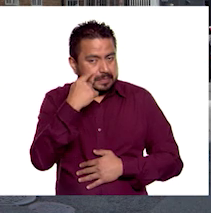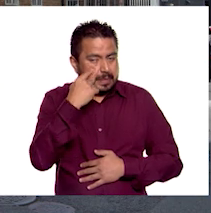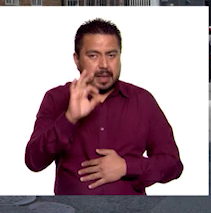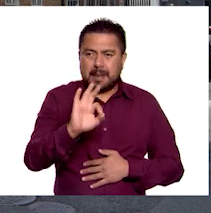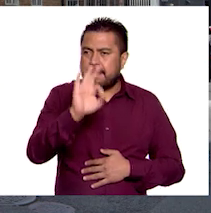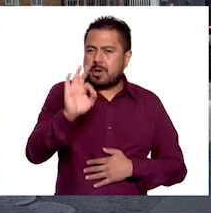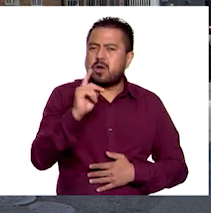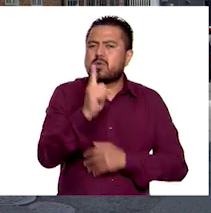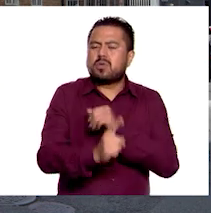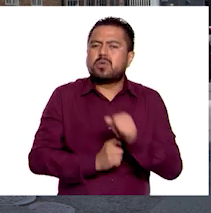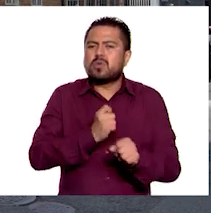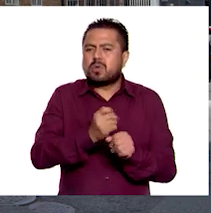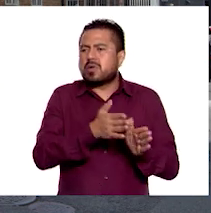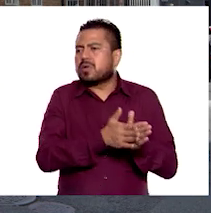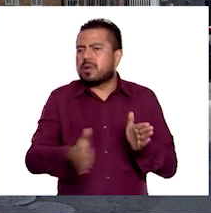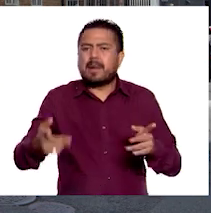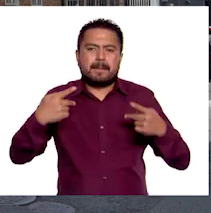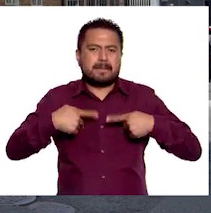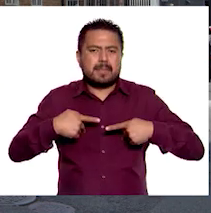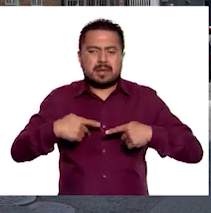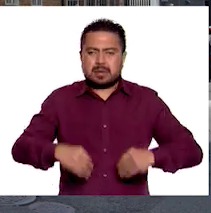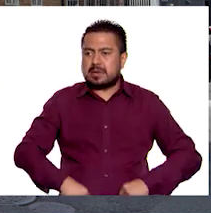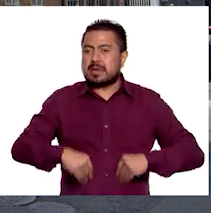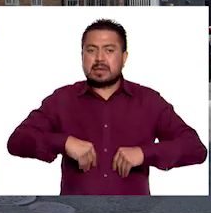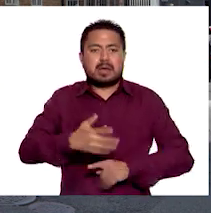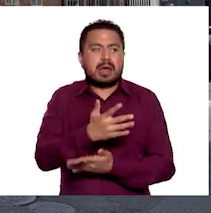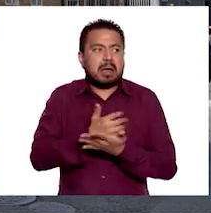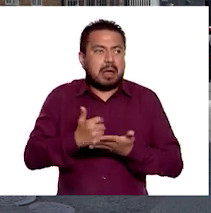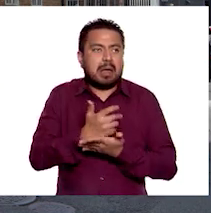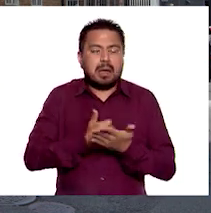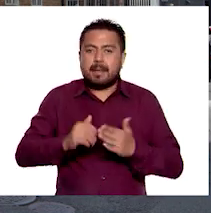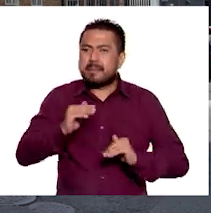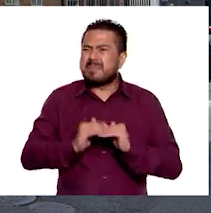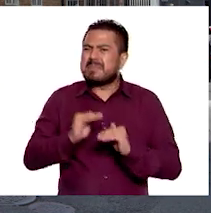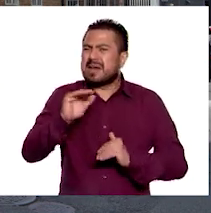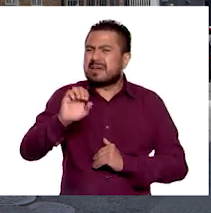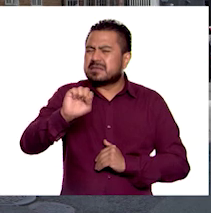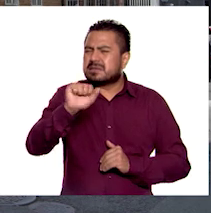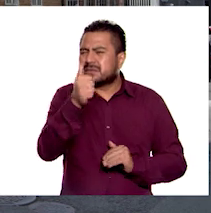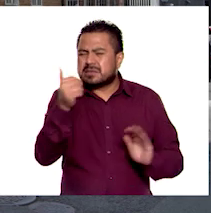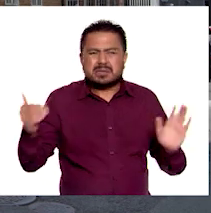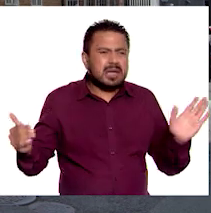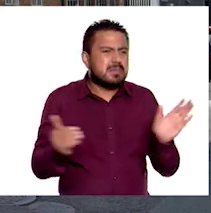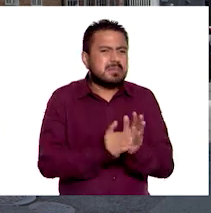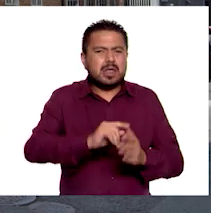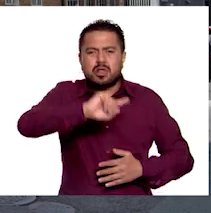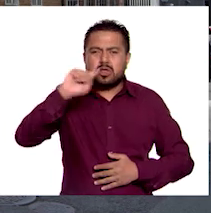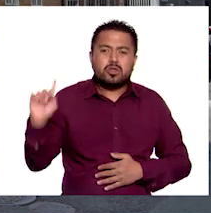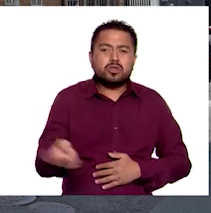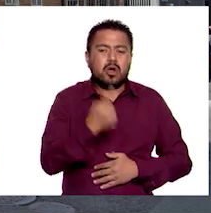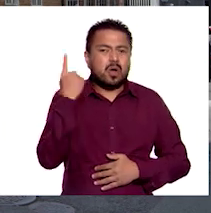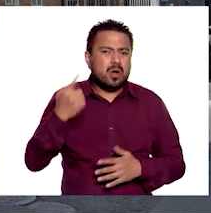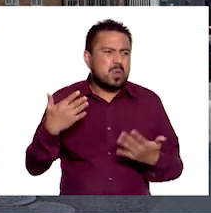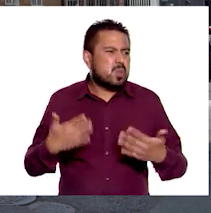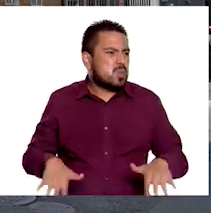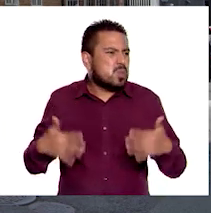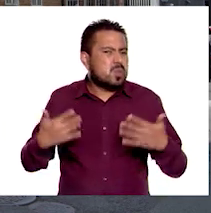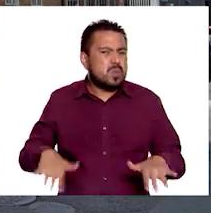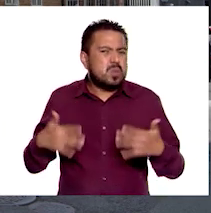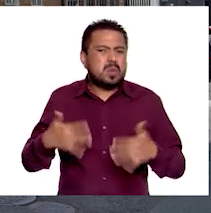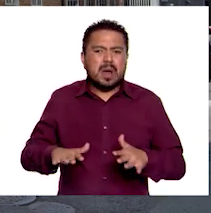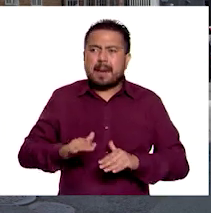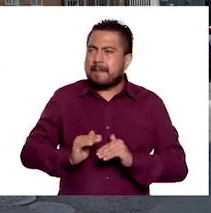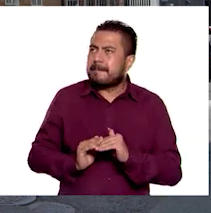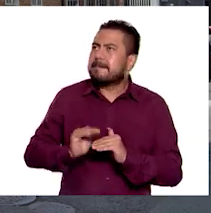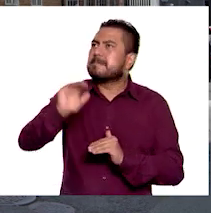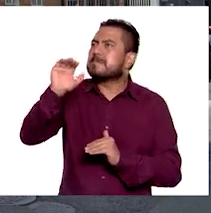promedio al año, un habitante de Noruega gana más de 66 mil dólares. Es decir, un